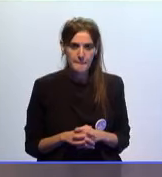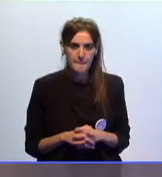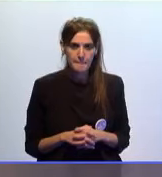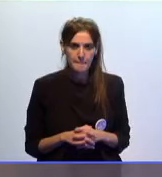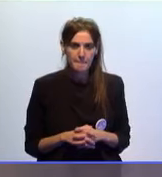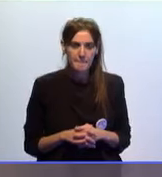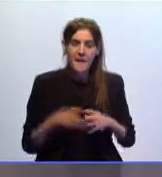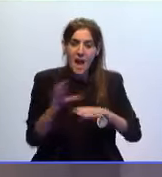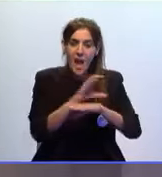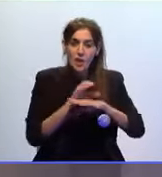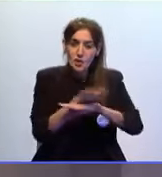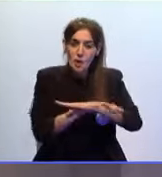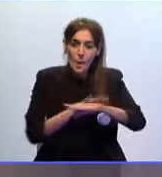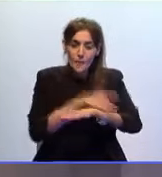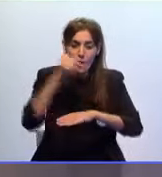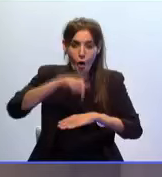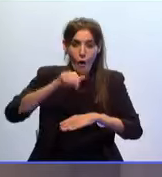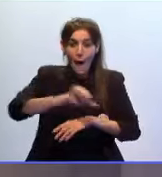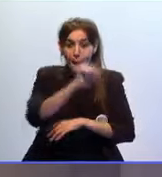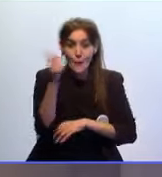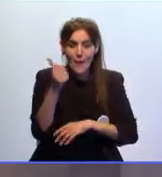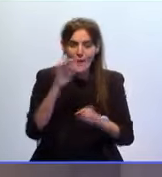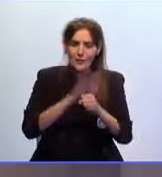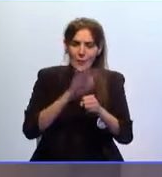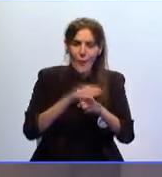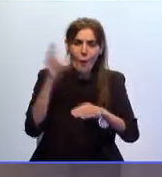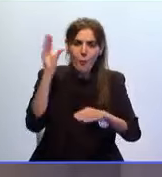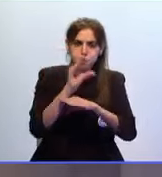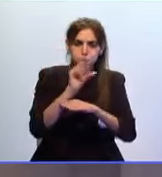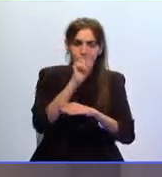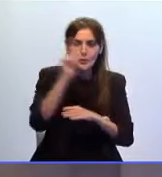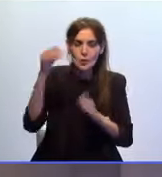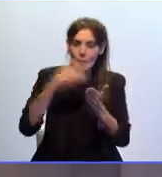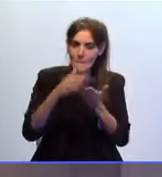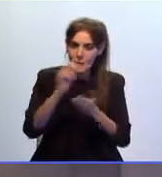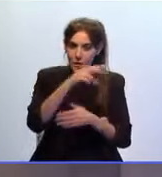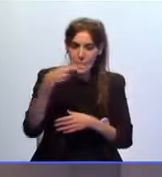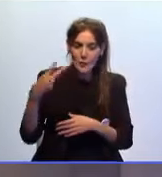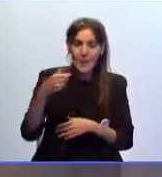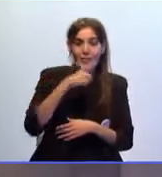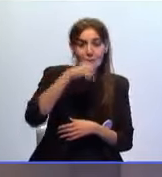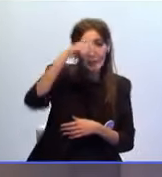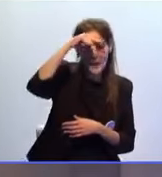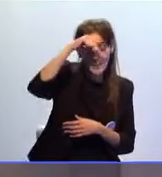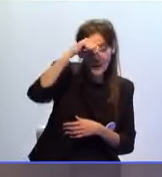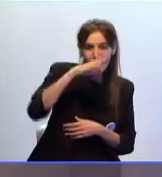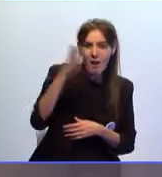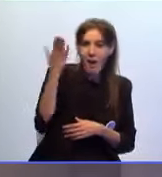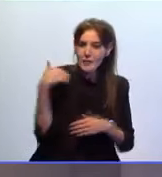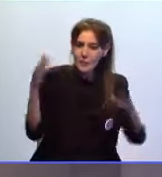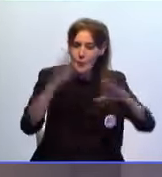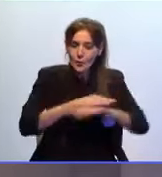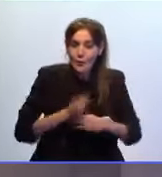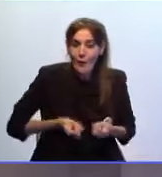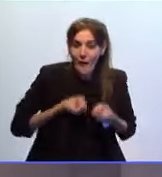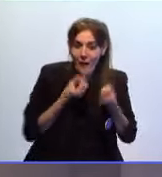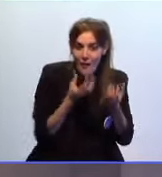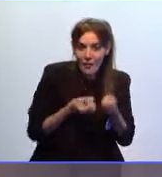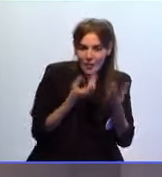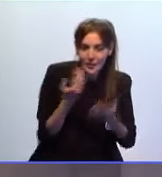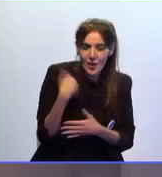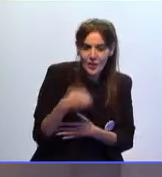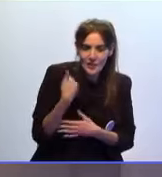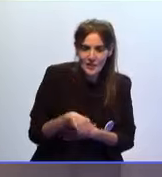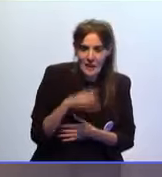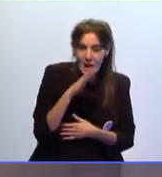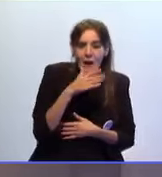el consejo de ministros aprobaba este martes una partida de 21 millones y medio de euros para Ceuta y Melilla de la que anoche les dábamos cuenta tanto para la